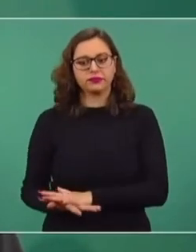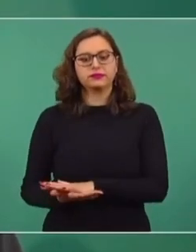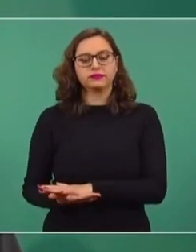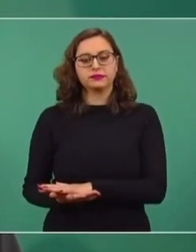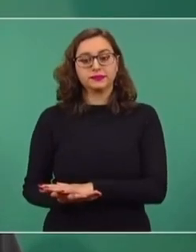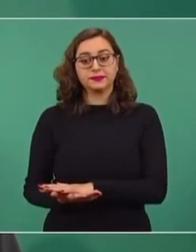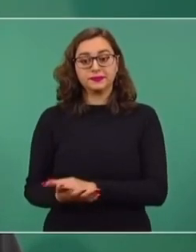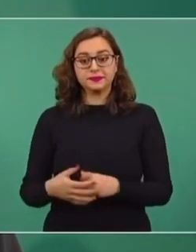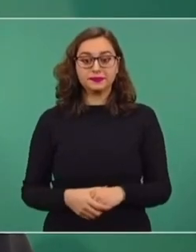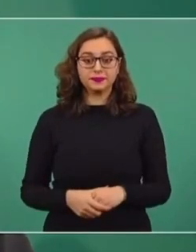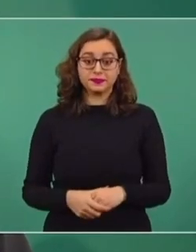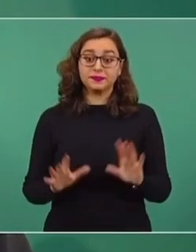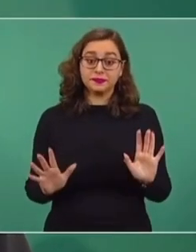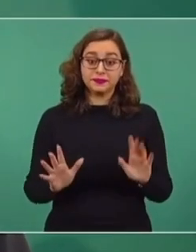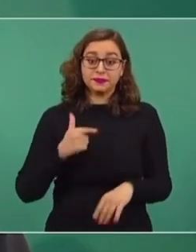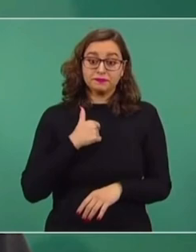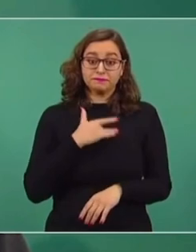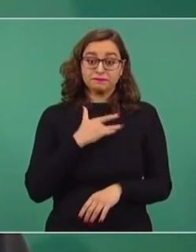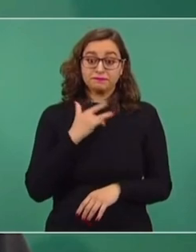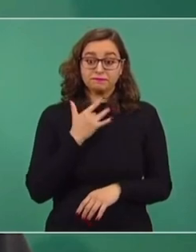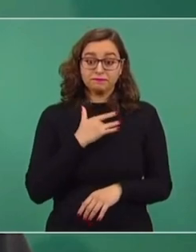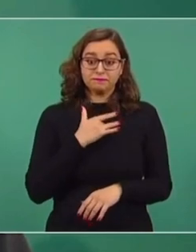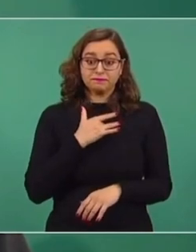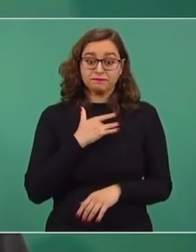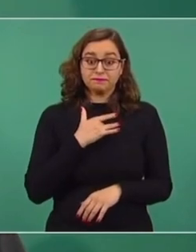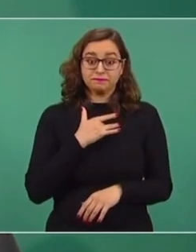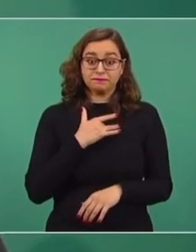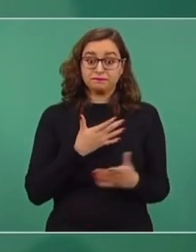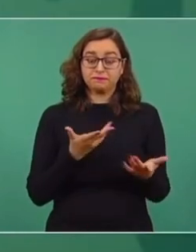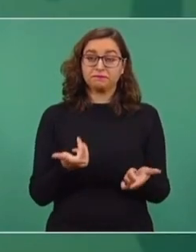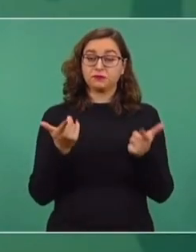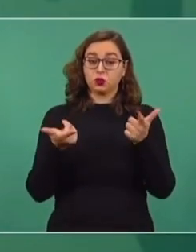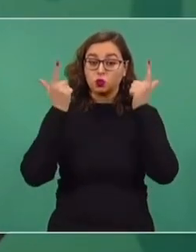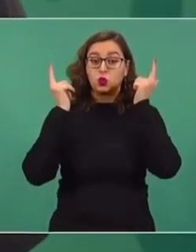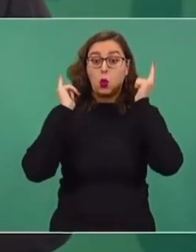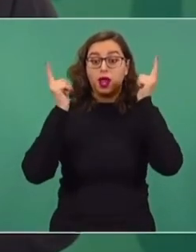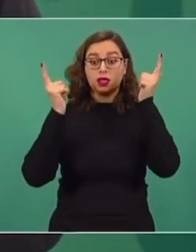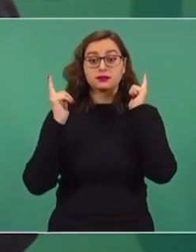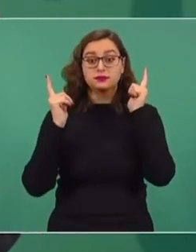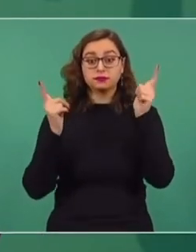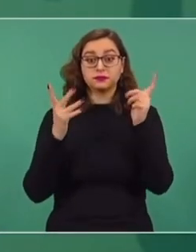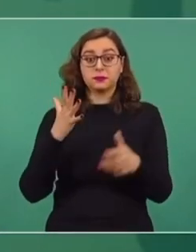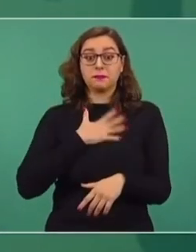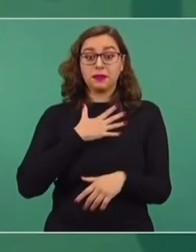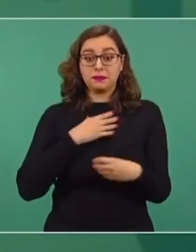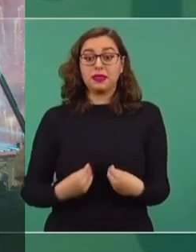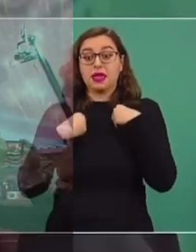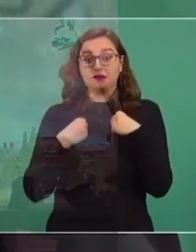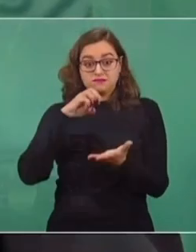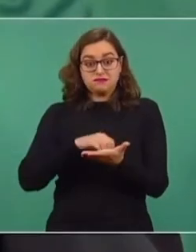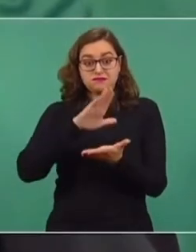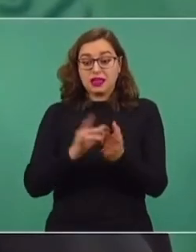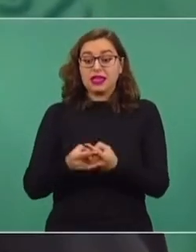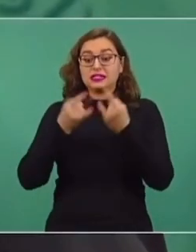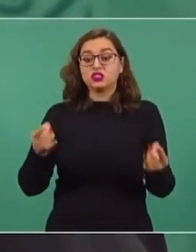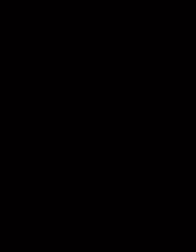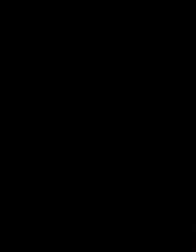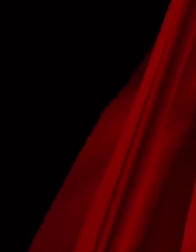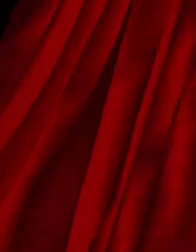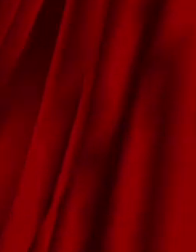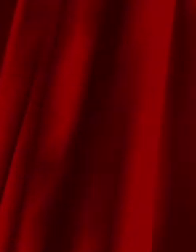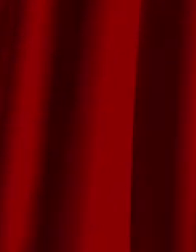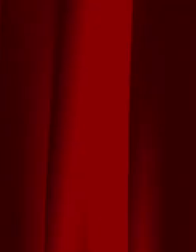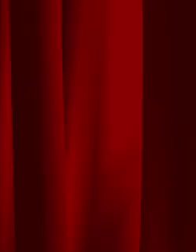sí, pues aspiro a algo trascendente. Me interesa la historia, no los cargos.